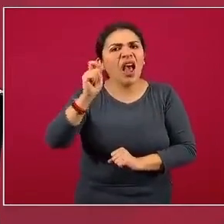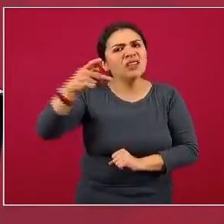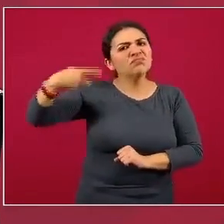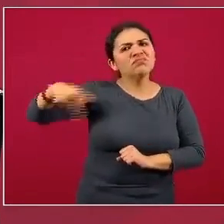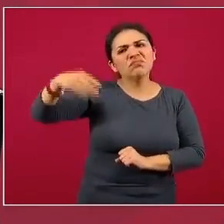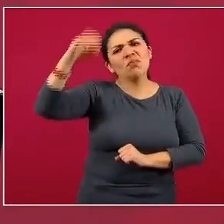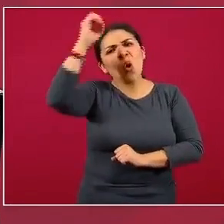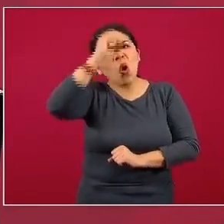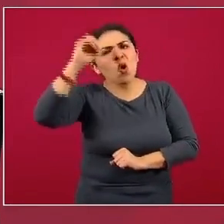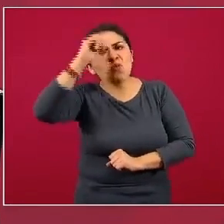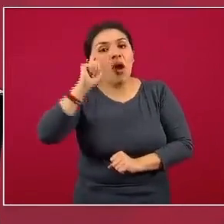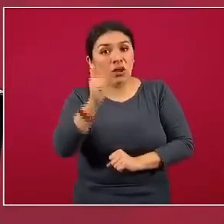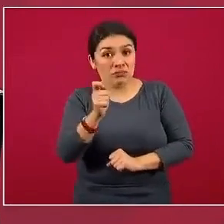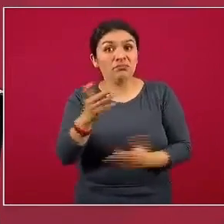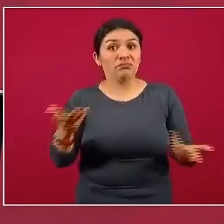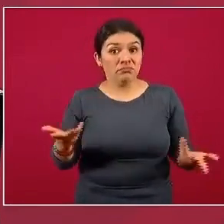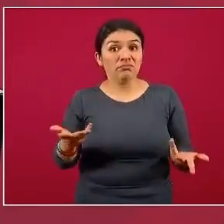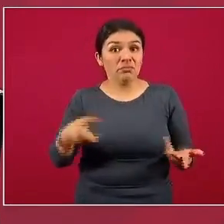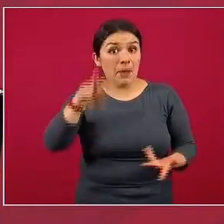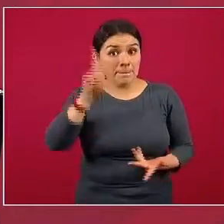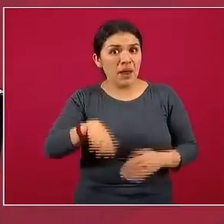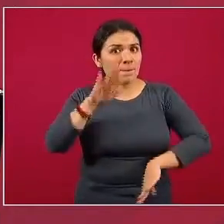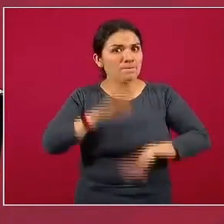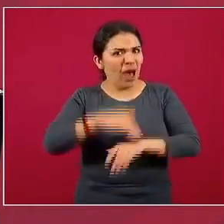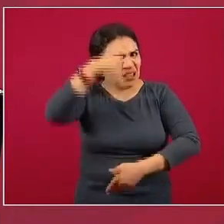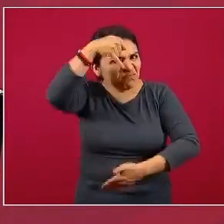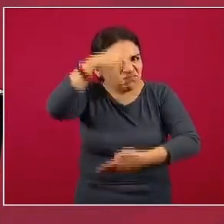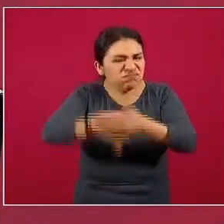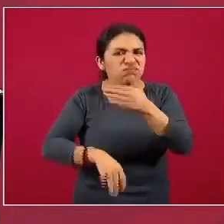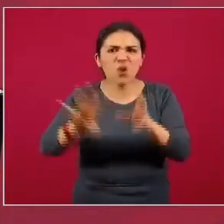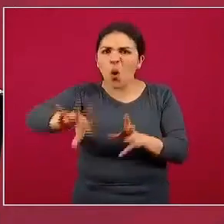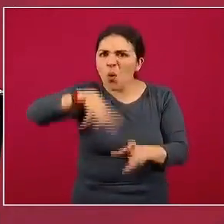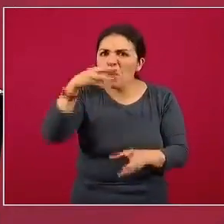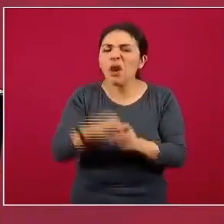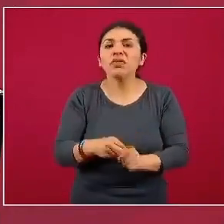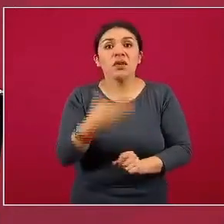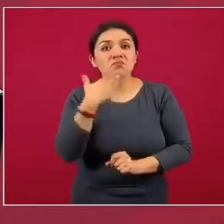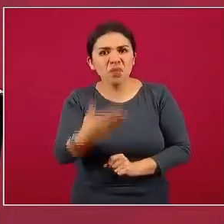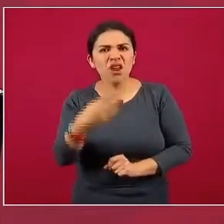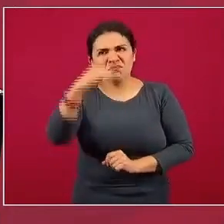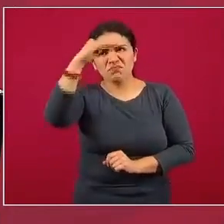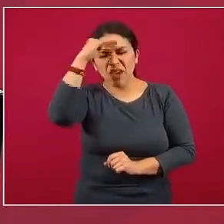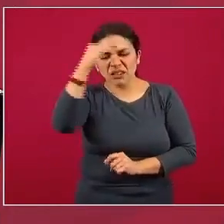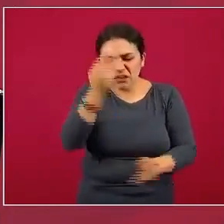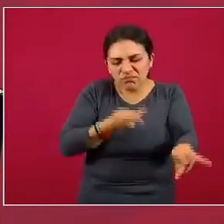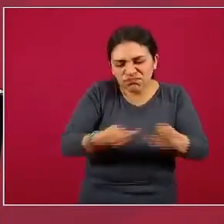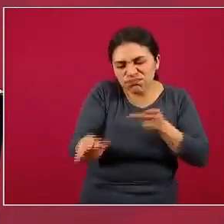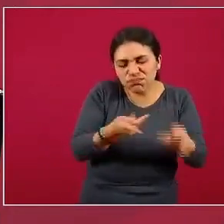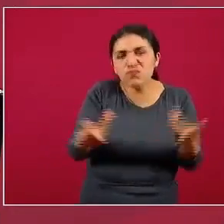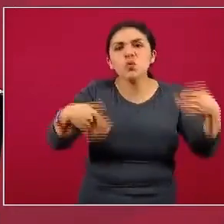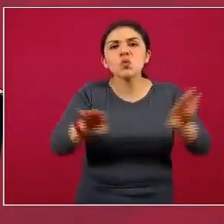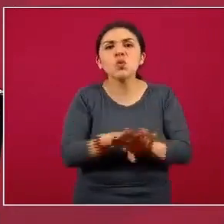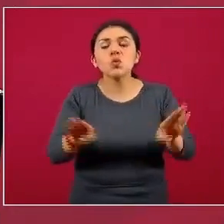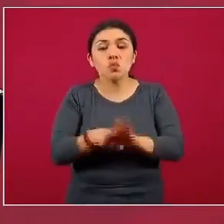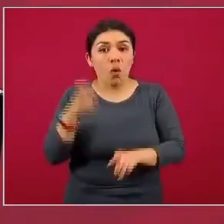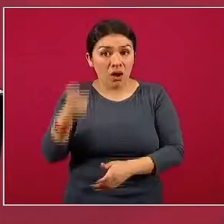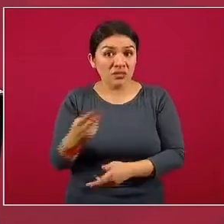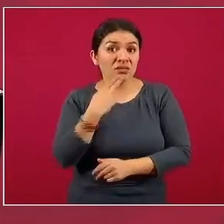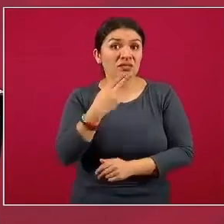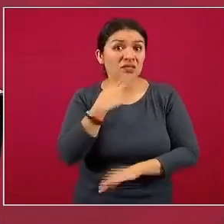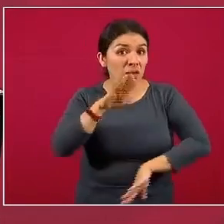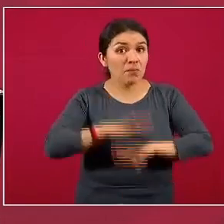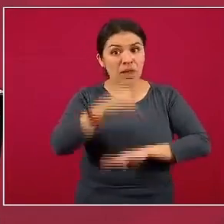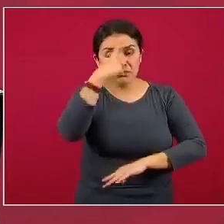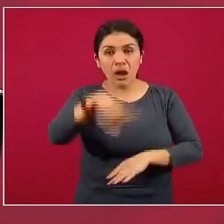verdaderamente complejas, completas, buenas, visionarias, estratégicas, que nos ayudan mucho